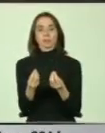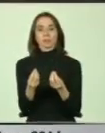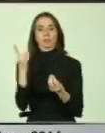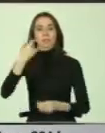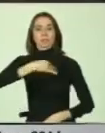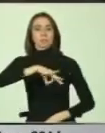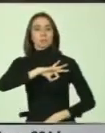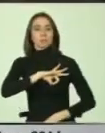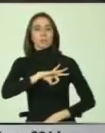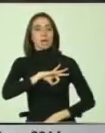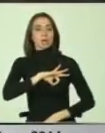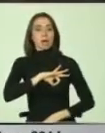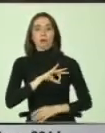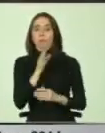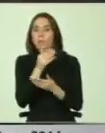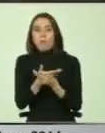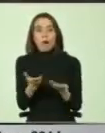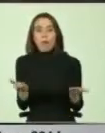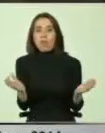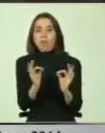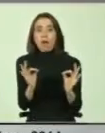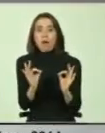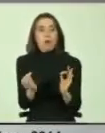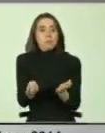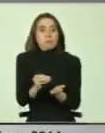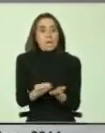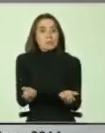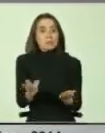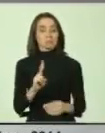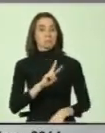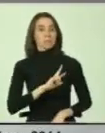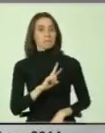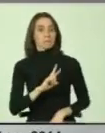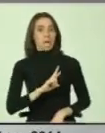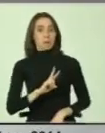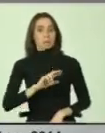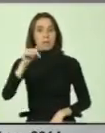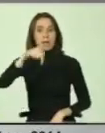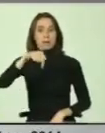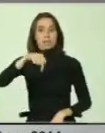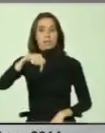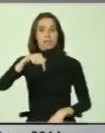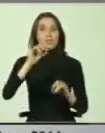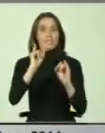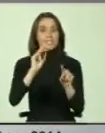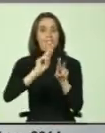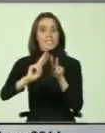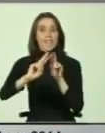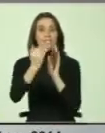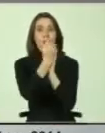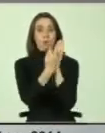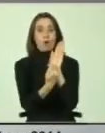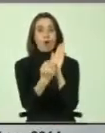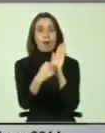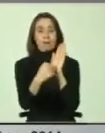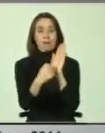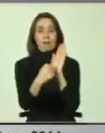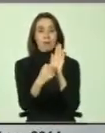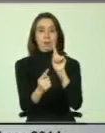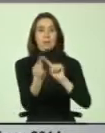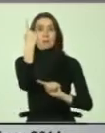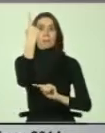en España. O sea, no hay nada más. O sea, Valparaíso va a ser, en el caso que se implemente este programa, va a ser